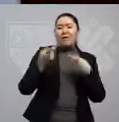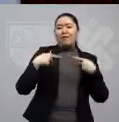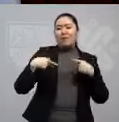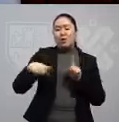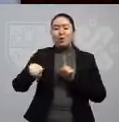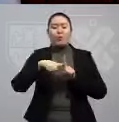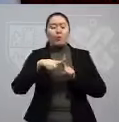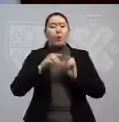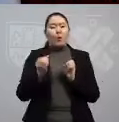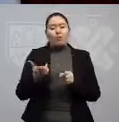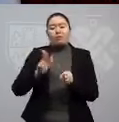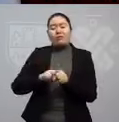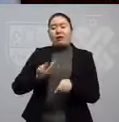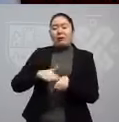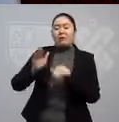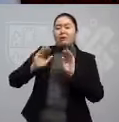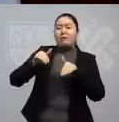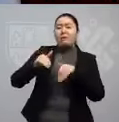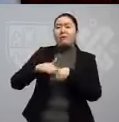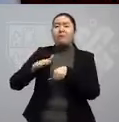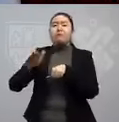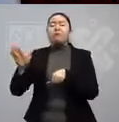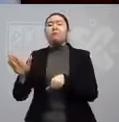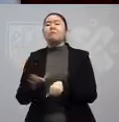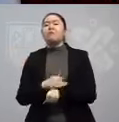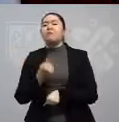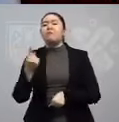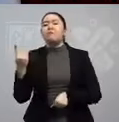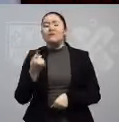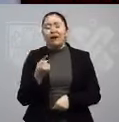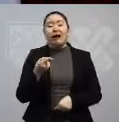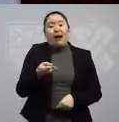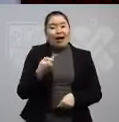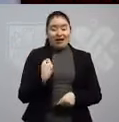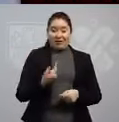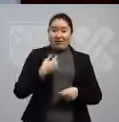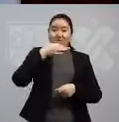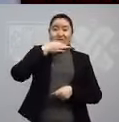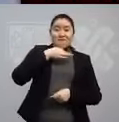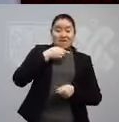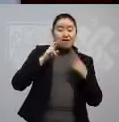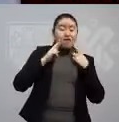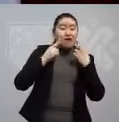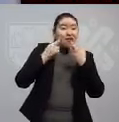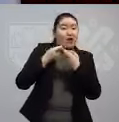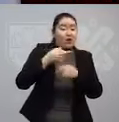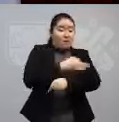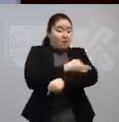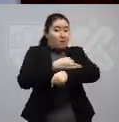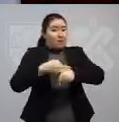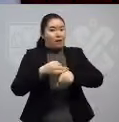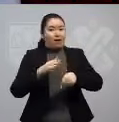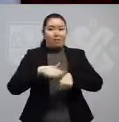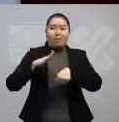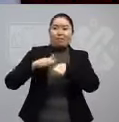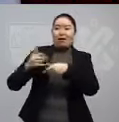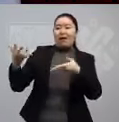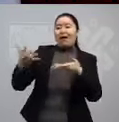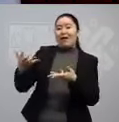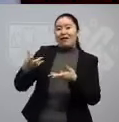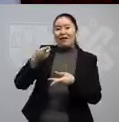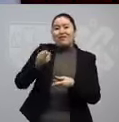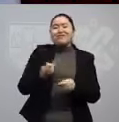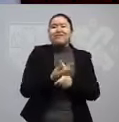de casos positivos y hospitalizaciones se ha dado principalmente por el aumento en el número de fiestas y reuniones